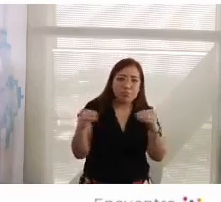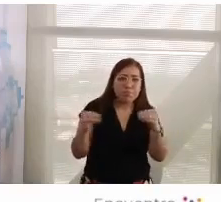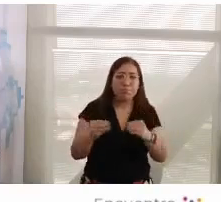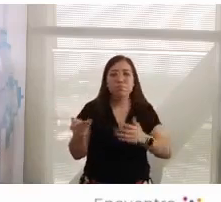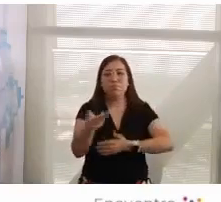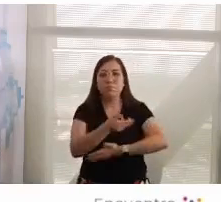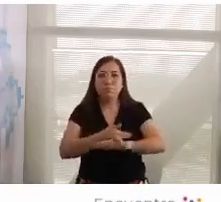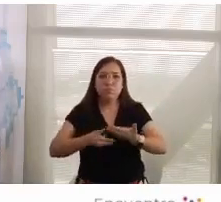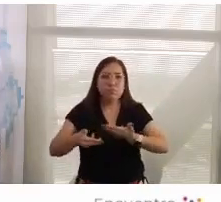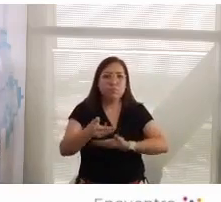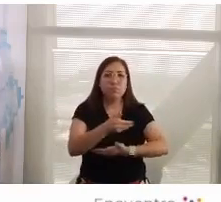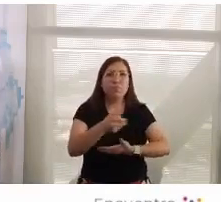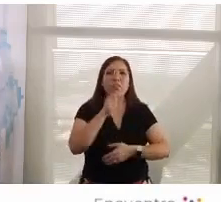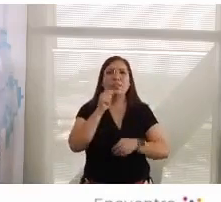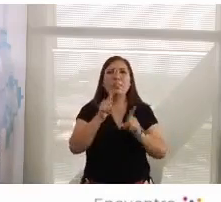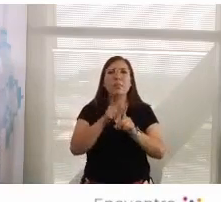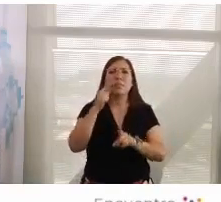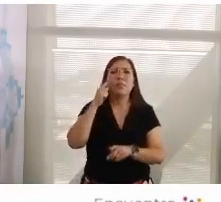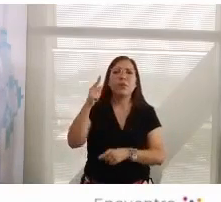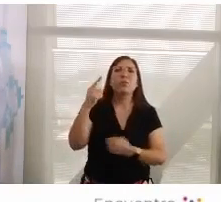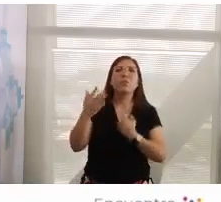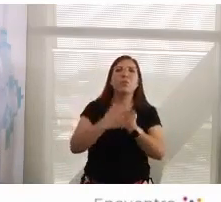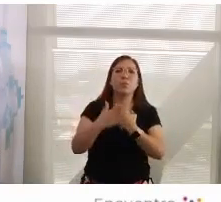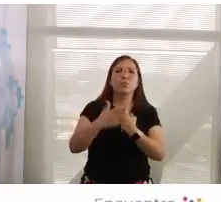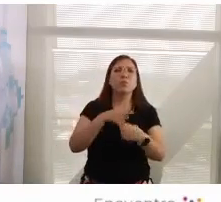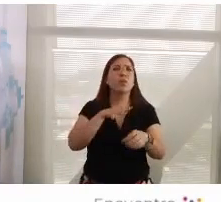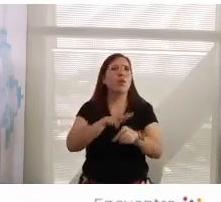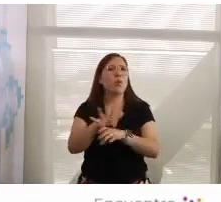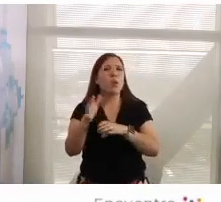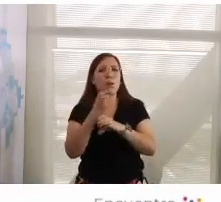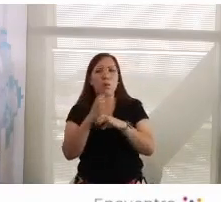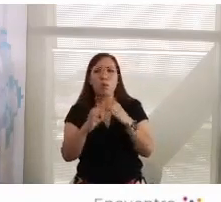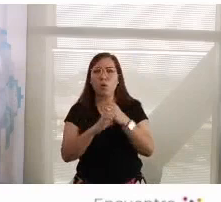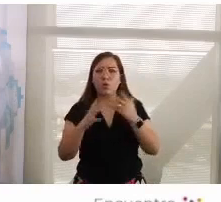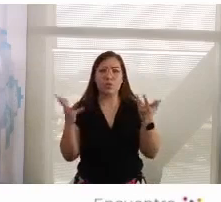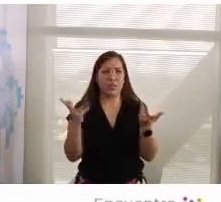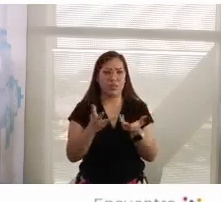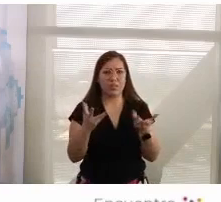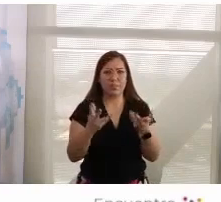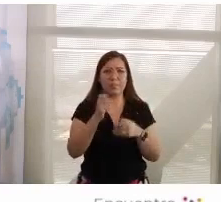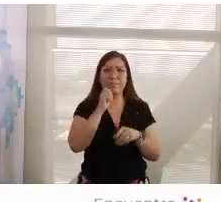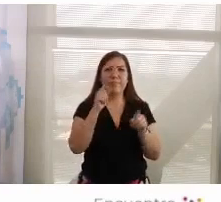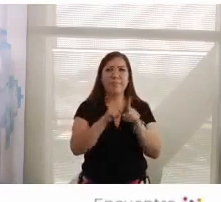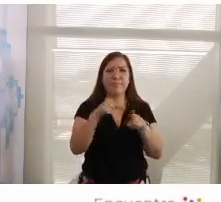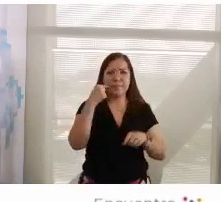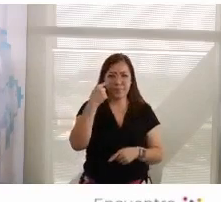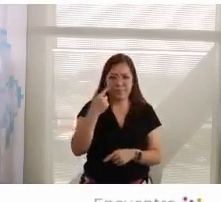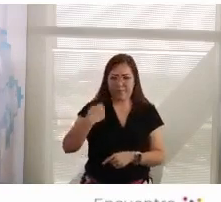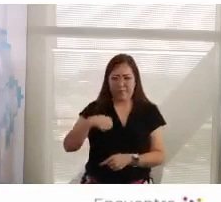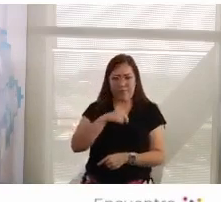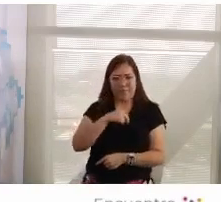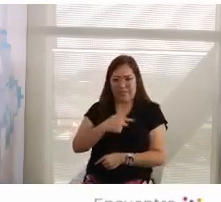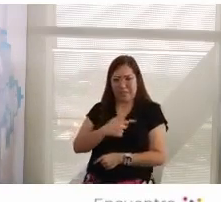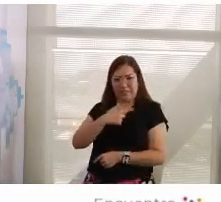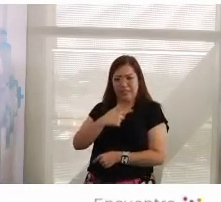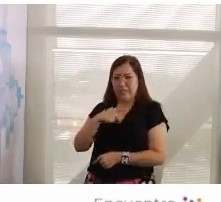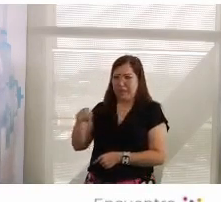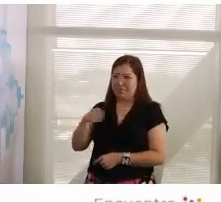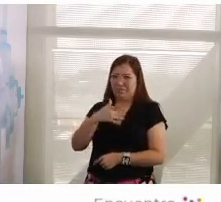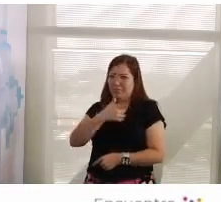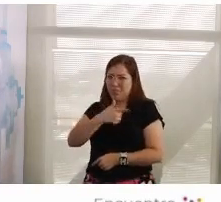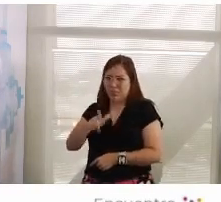y elegir las cosas ciertas y evitar aquello que no nos parece tan sustentable